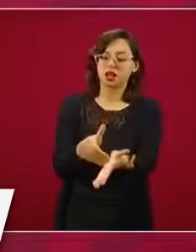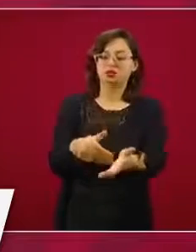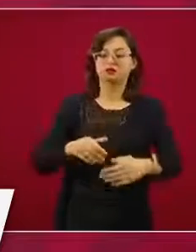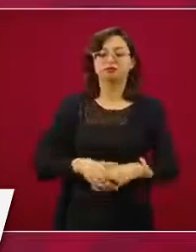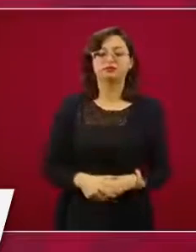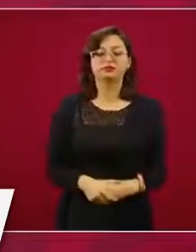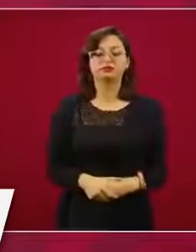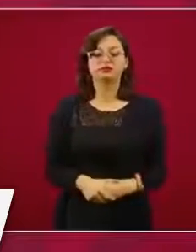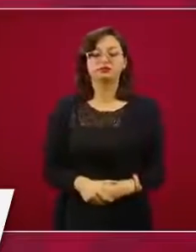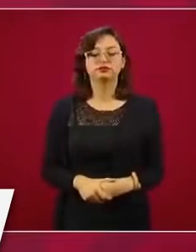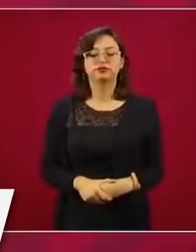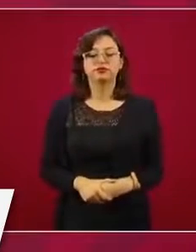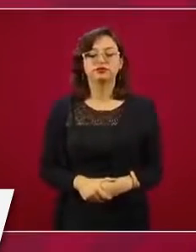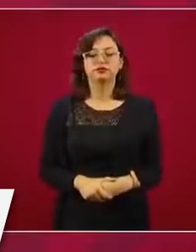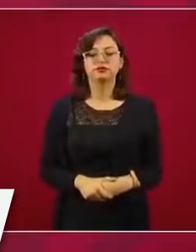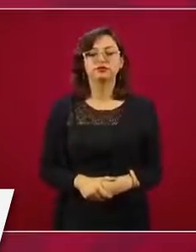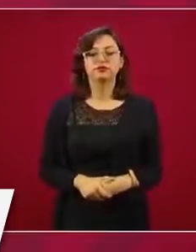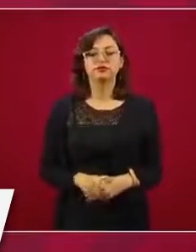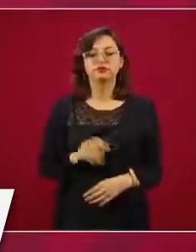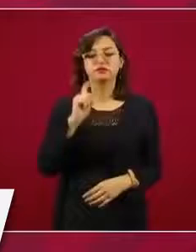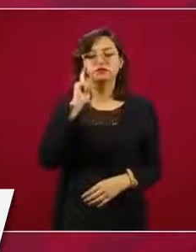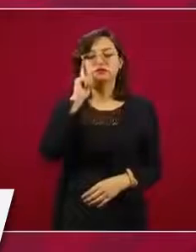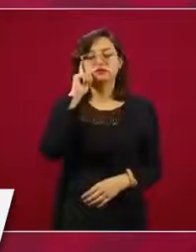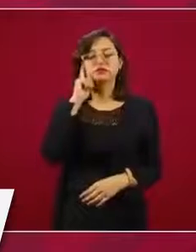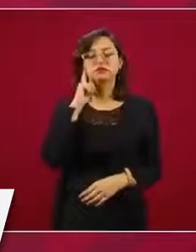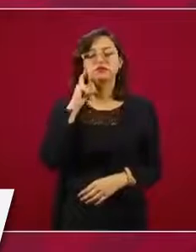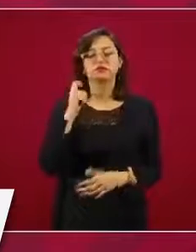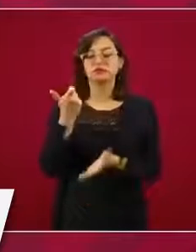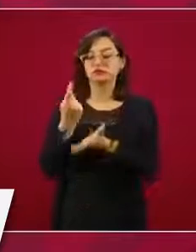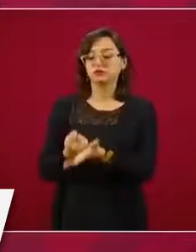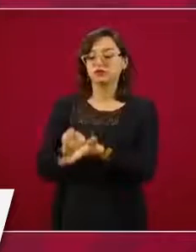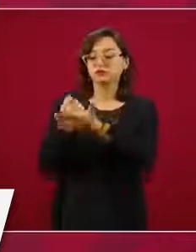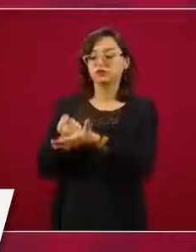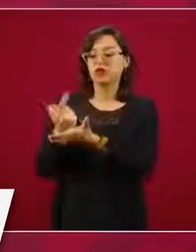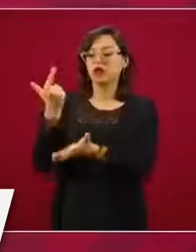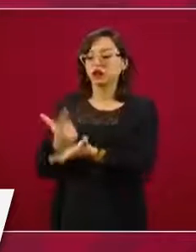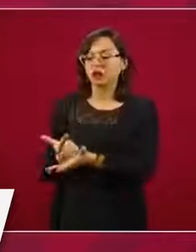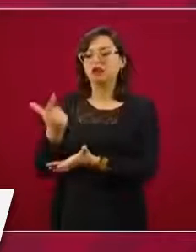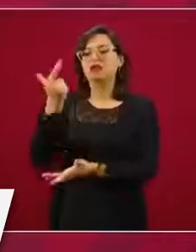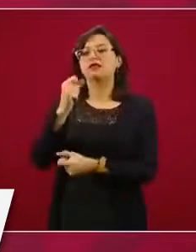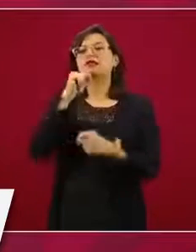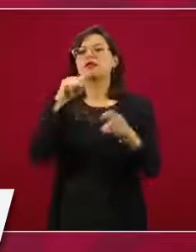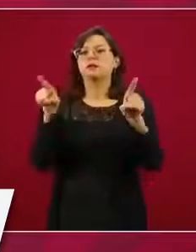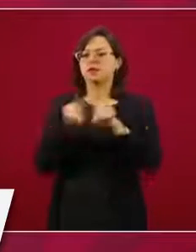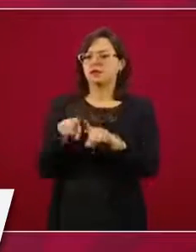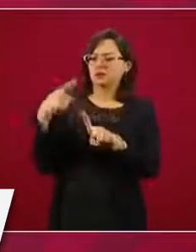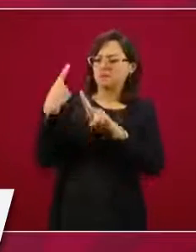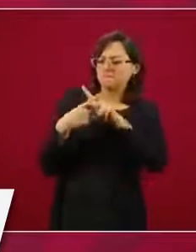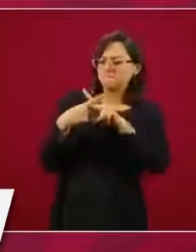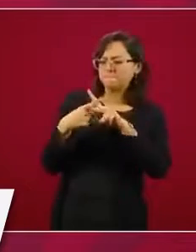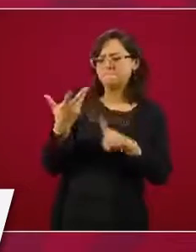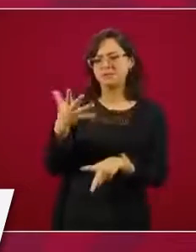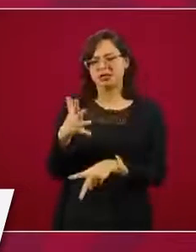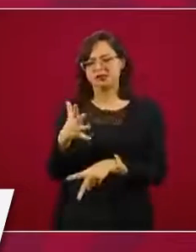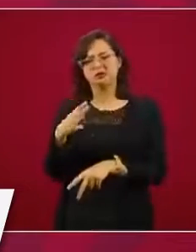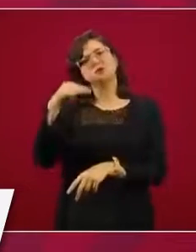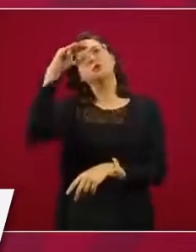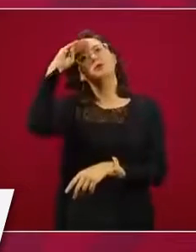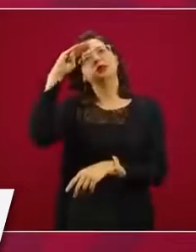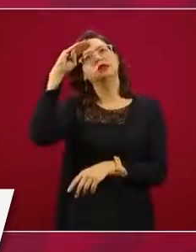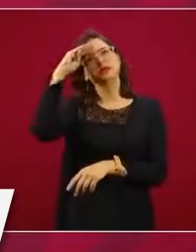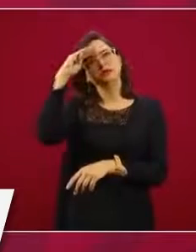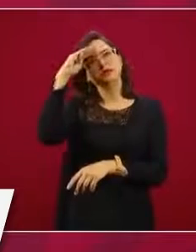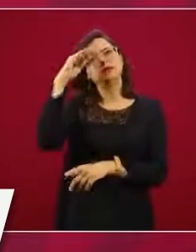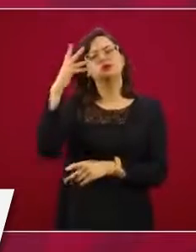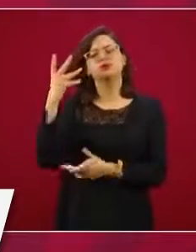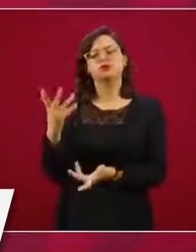de terapia intensiva lo mismo, se hizo una proyección, ahí hasta